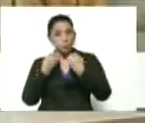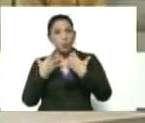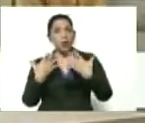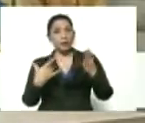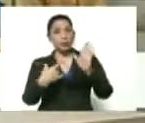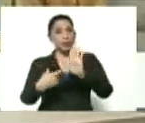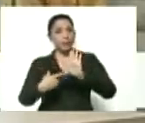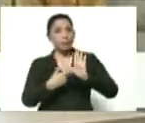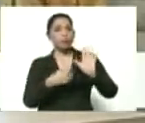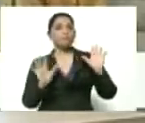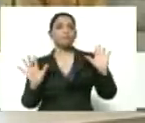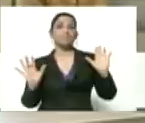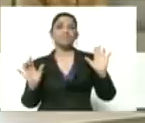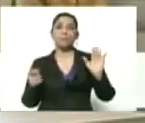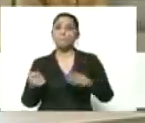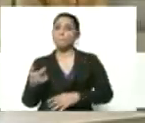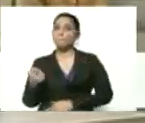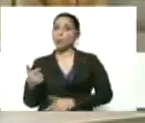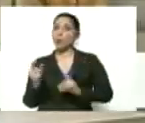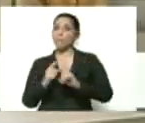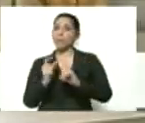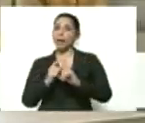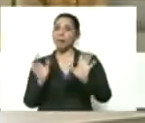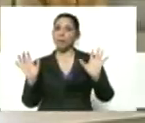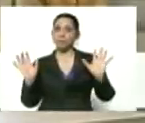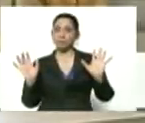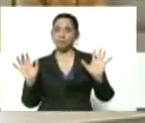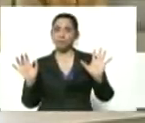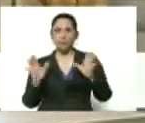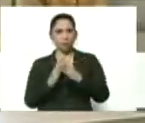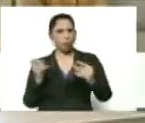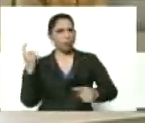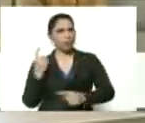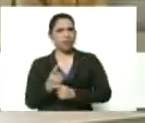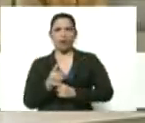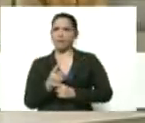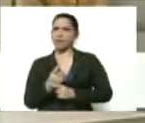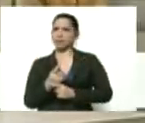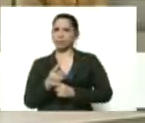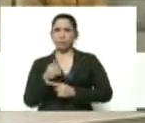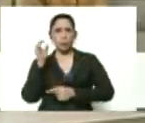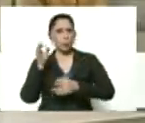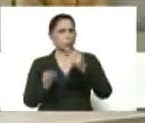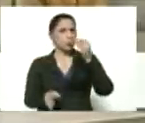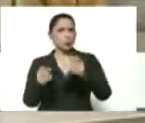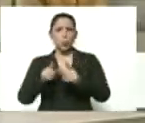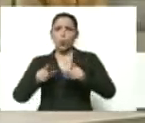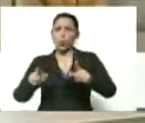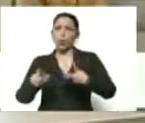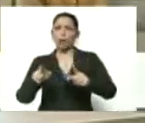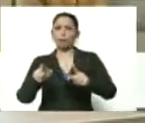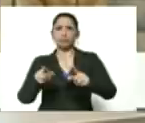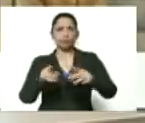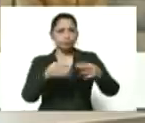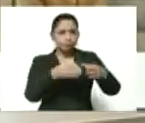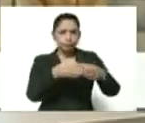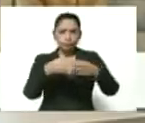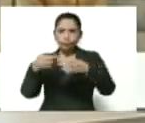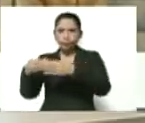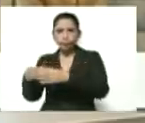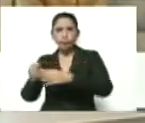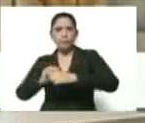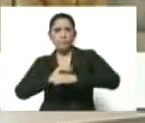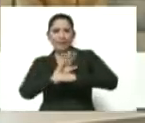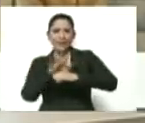ejemplos pocas palabras todo tiene que colocarse en su justo lugar la pandemia está